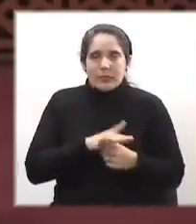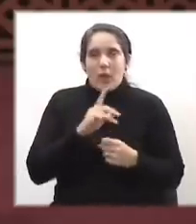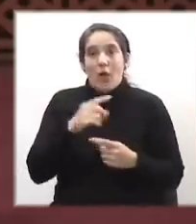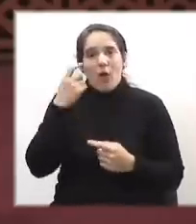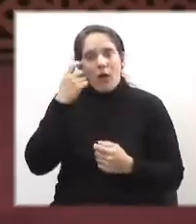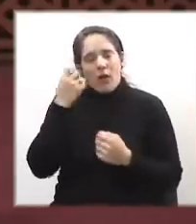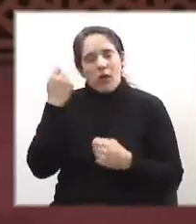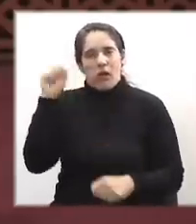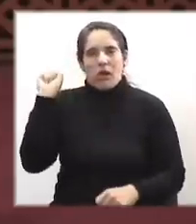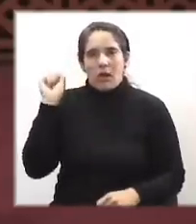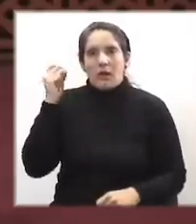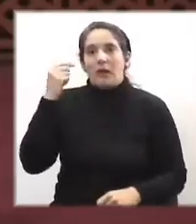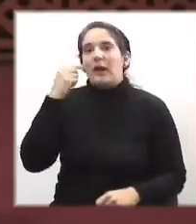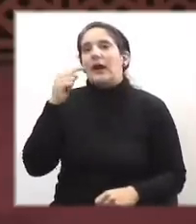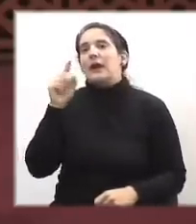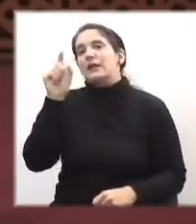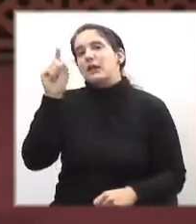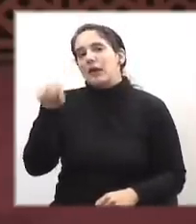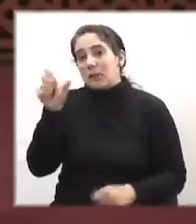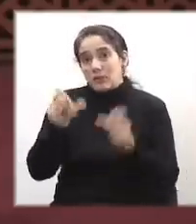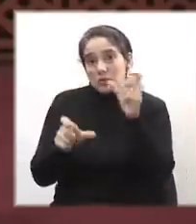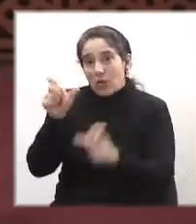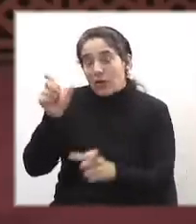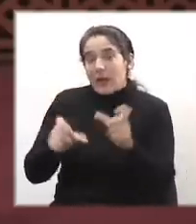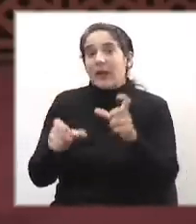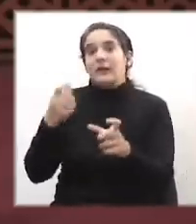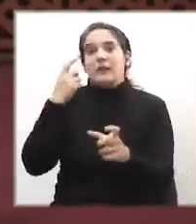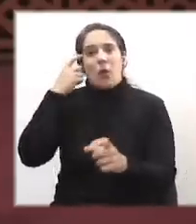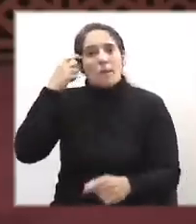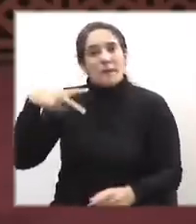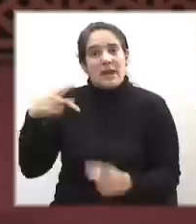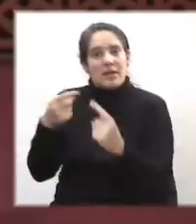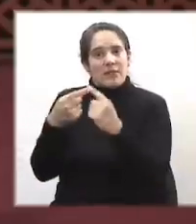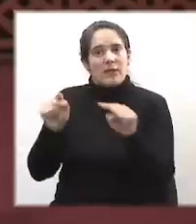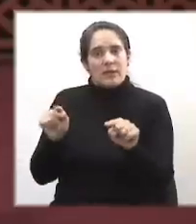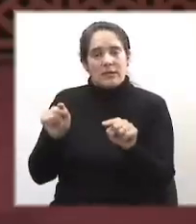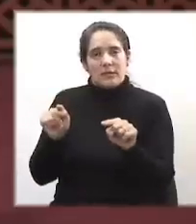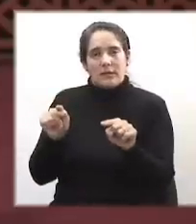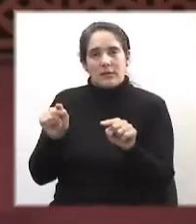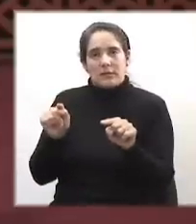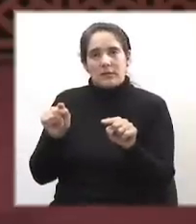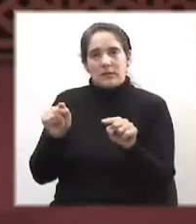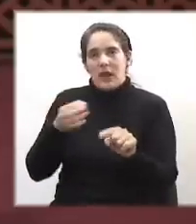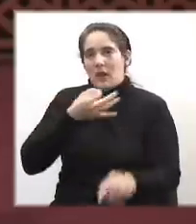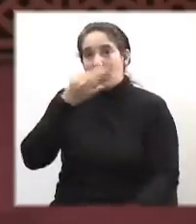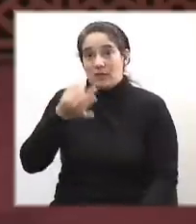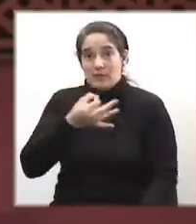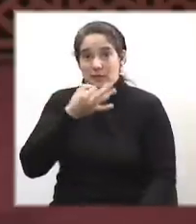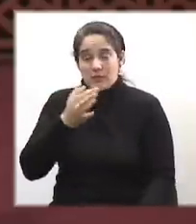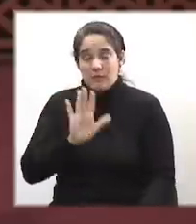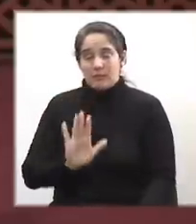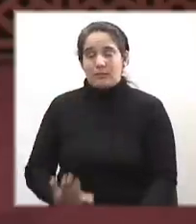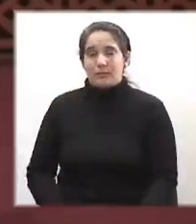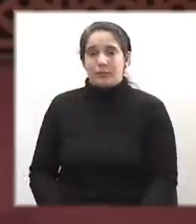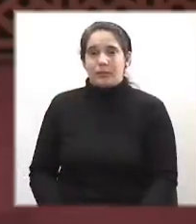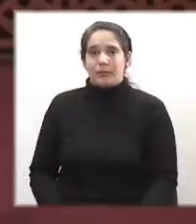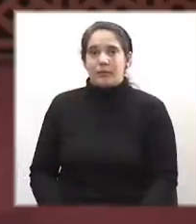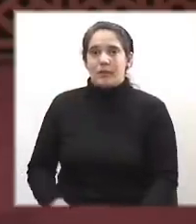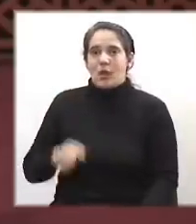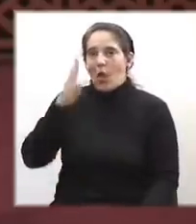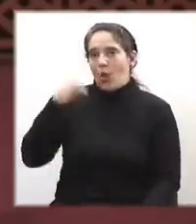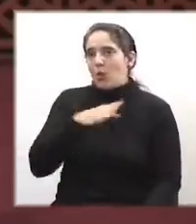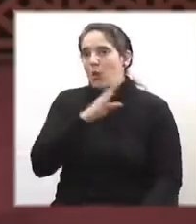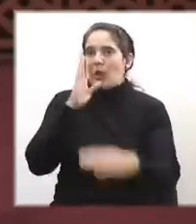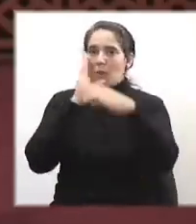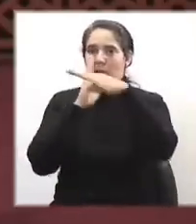ignorando aquel que tiene una posición diferente al relato impuesto. Nunca